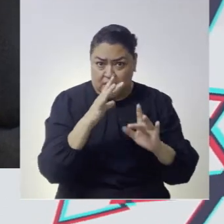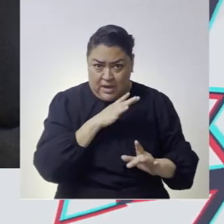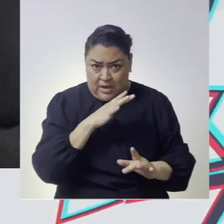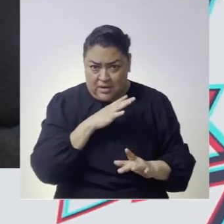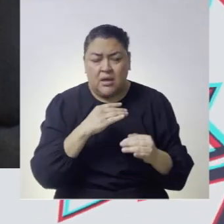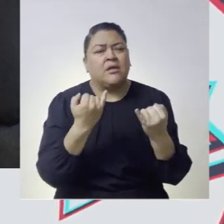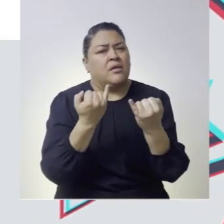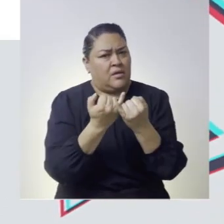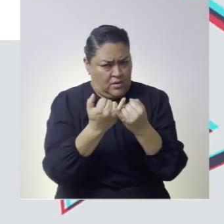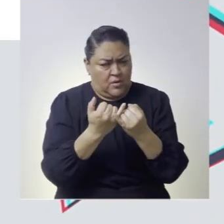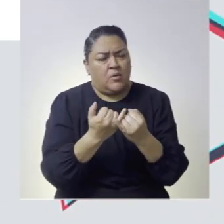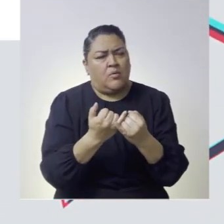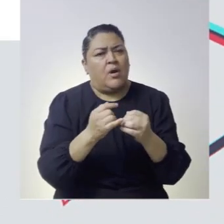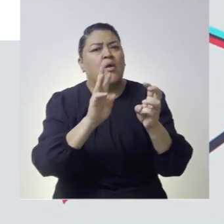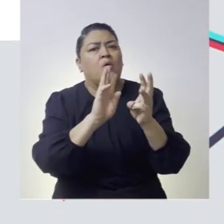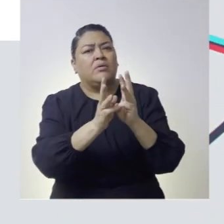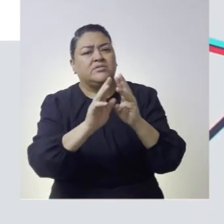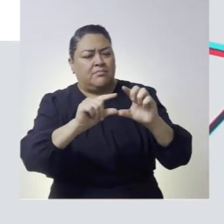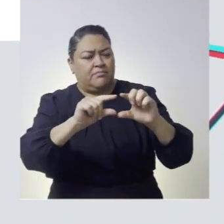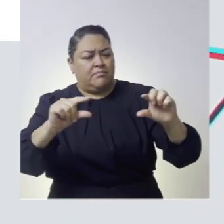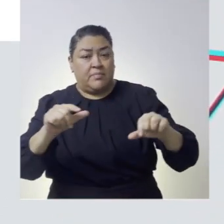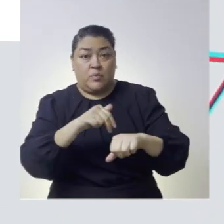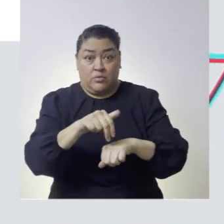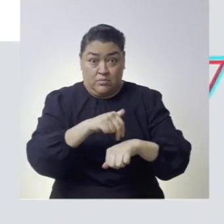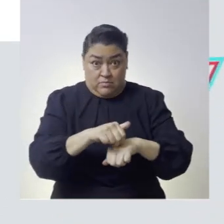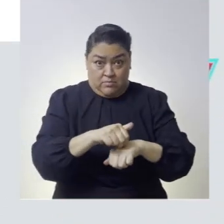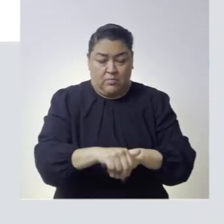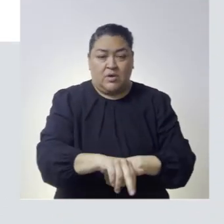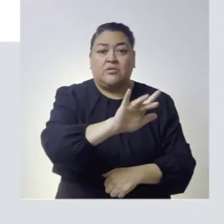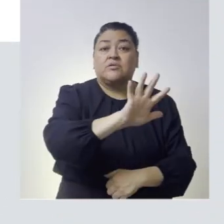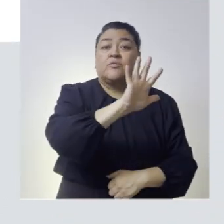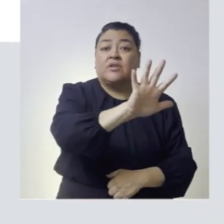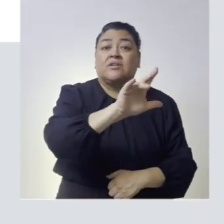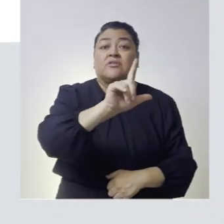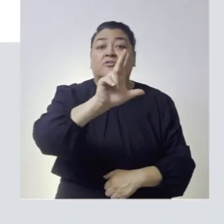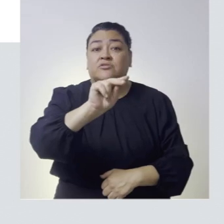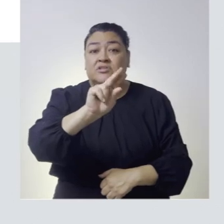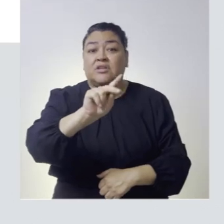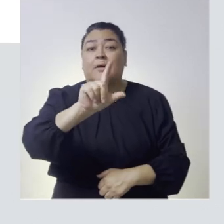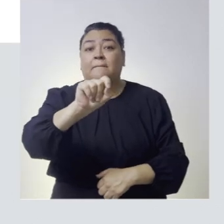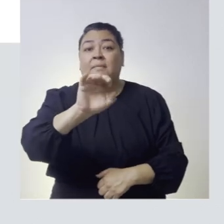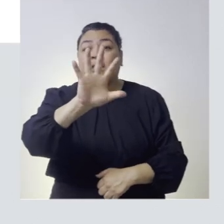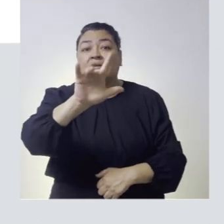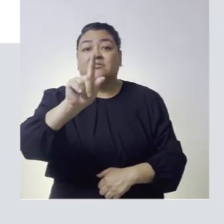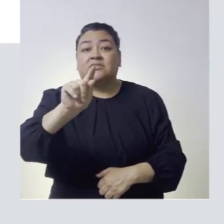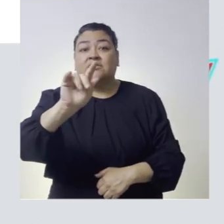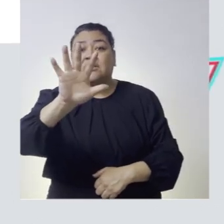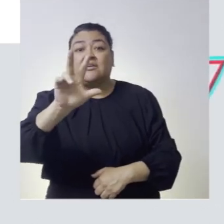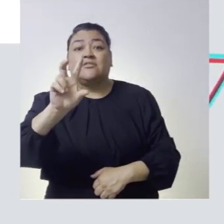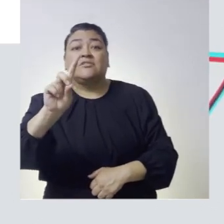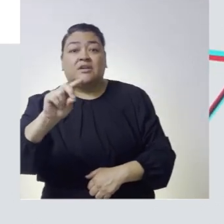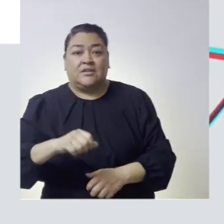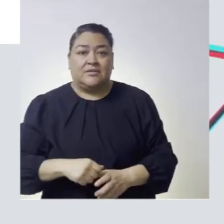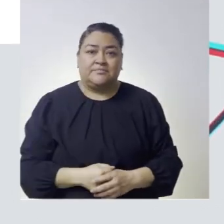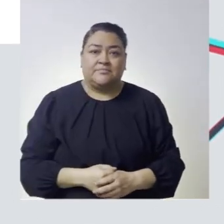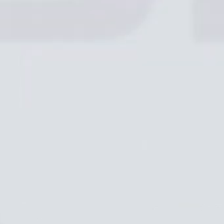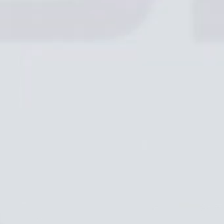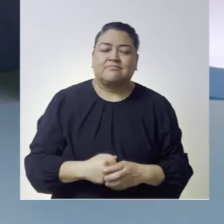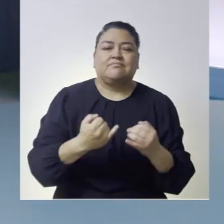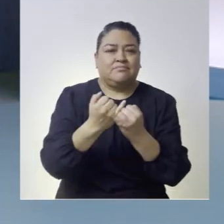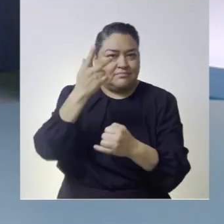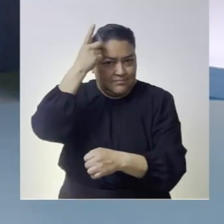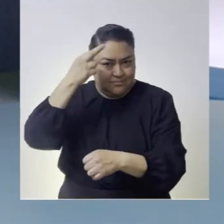de contacto está apareciendo en su pantalla y el whatsapp también 55 80 25 75 30